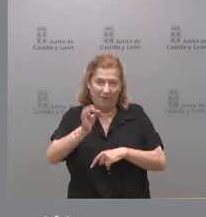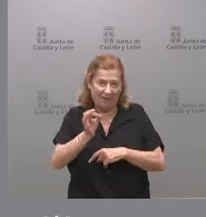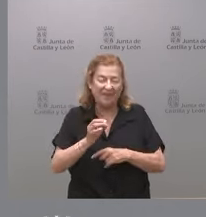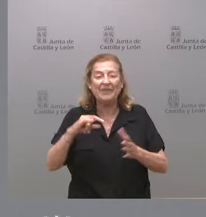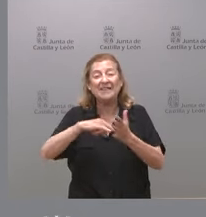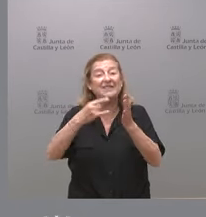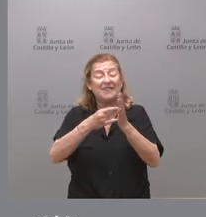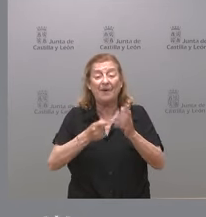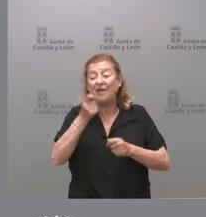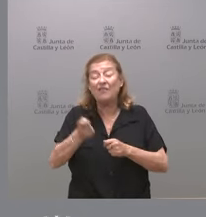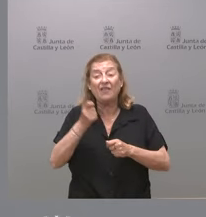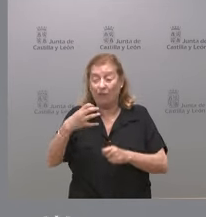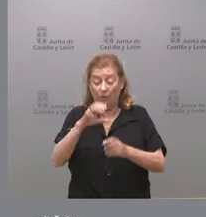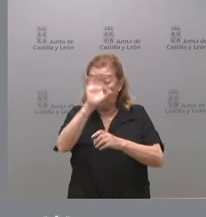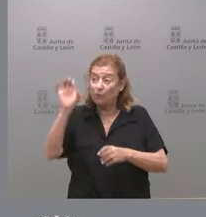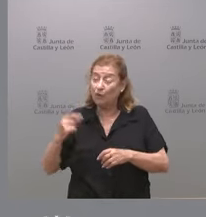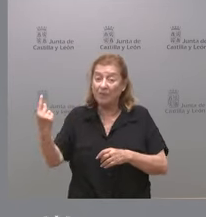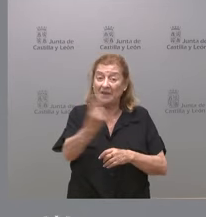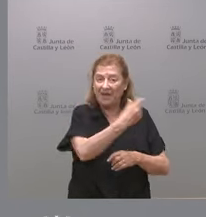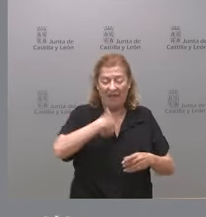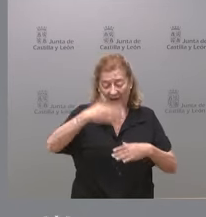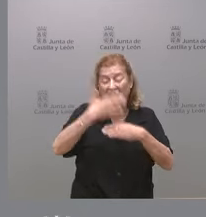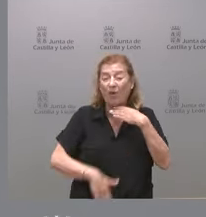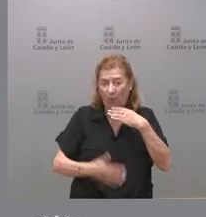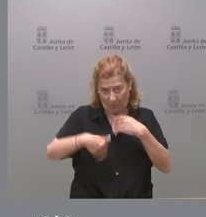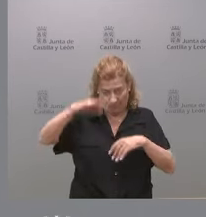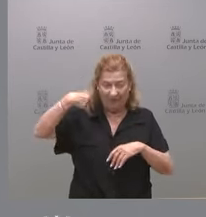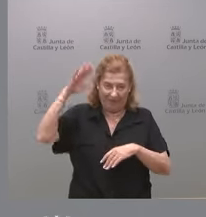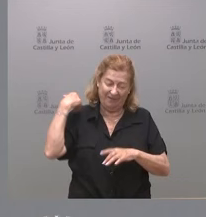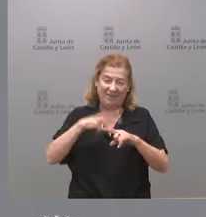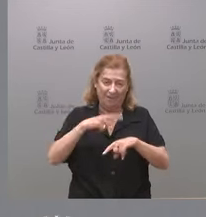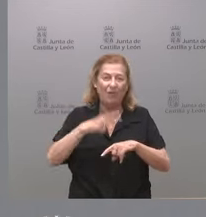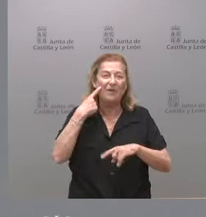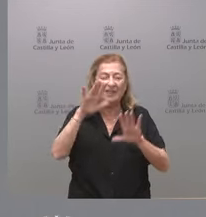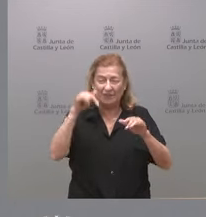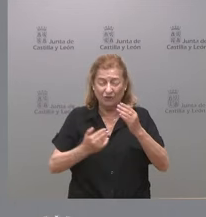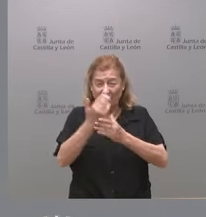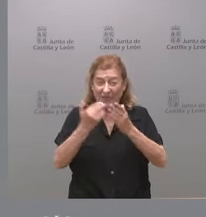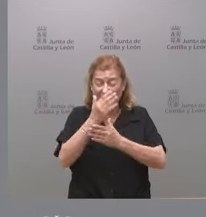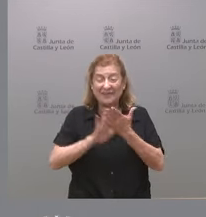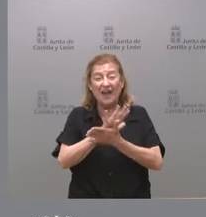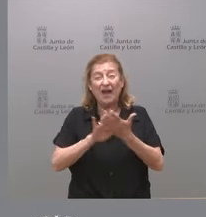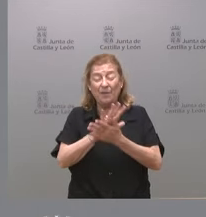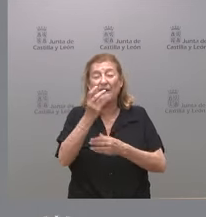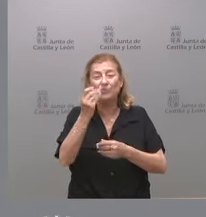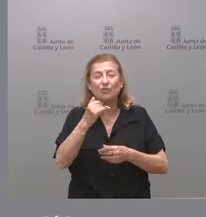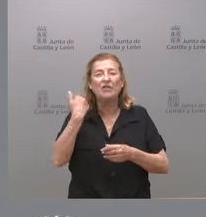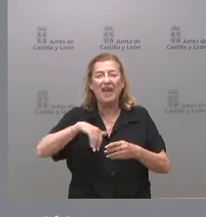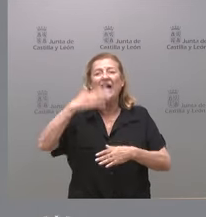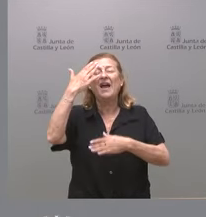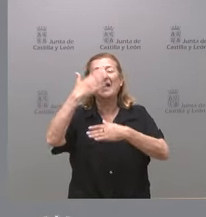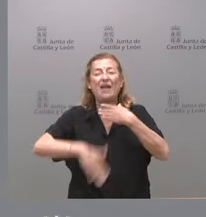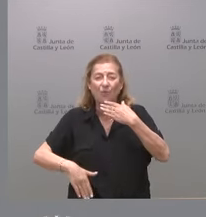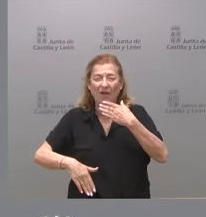el sistema de financiación autonómica en España ya ha caducado hace tiempo fíjese estos días se hablado mucho de que había caducado ya la